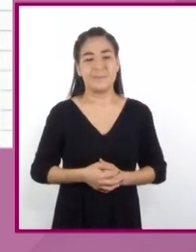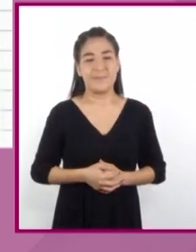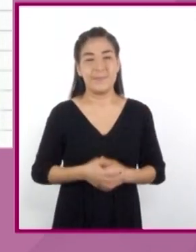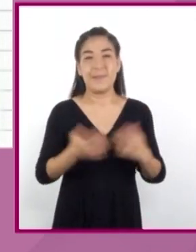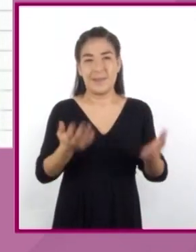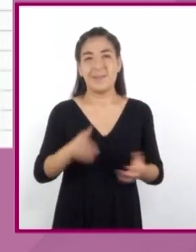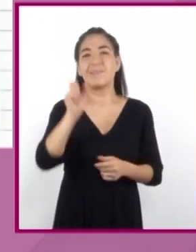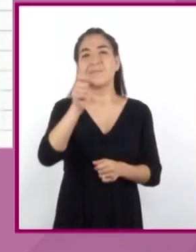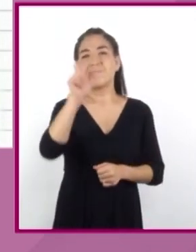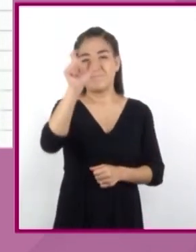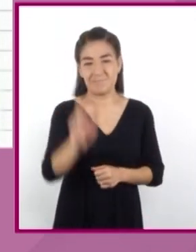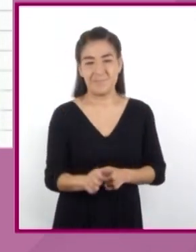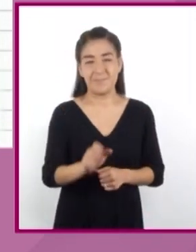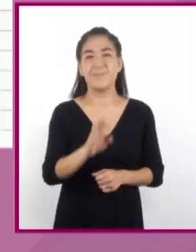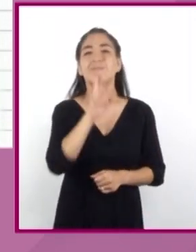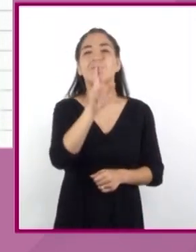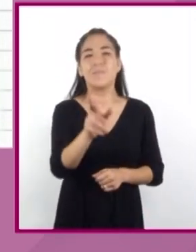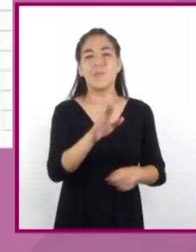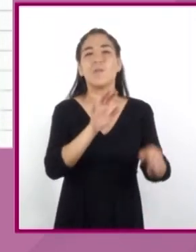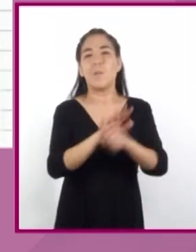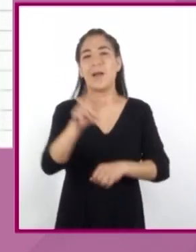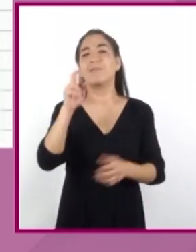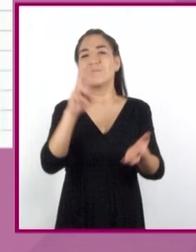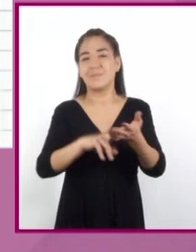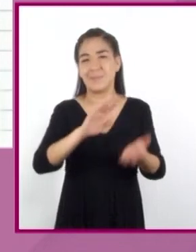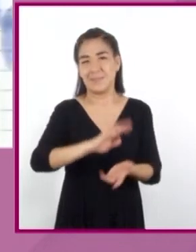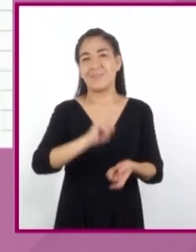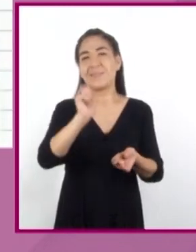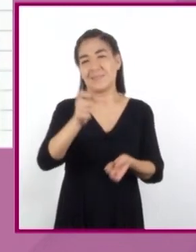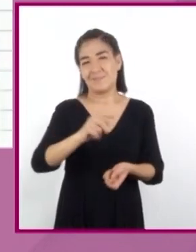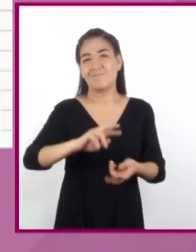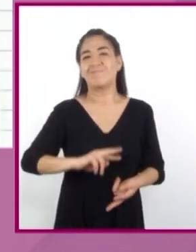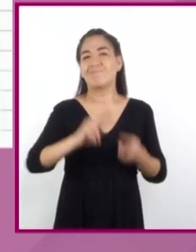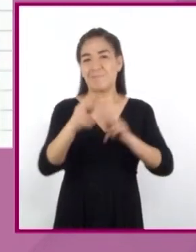así encontraremos la equivalencia en pesos mexicanos.